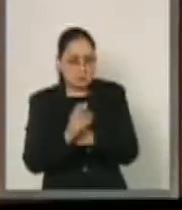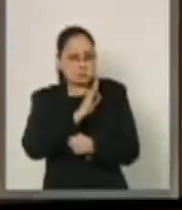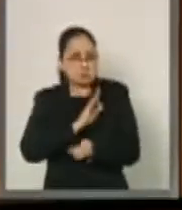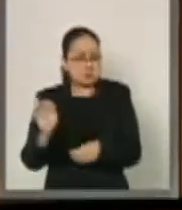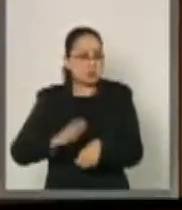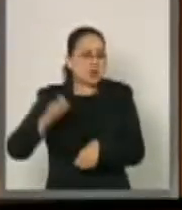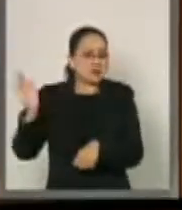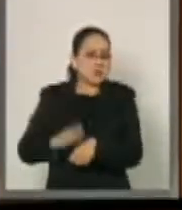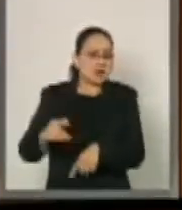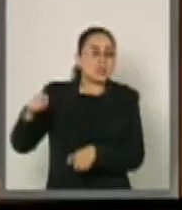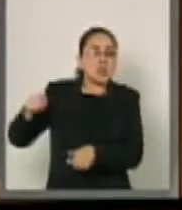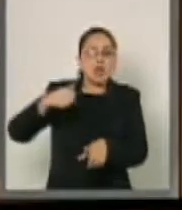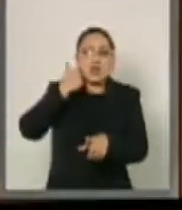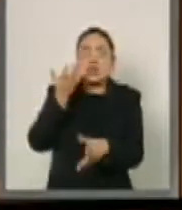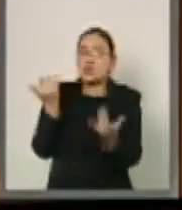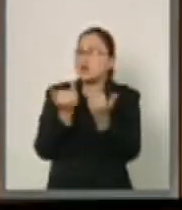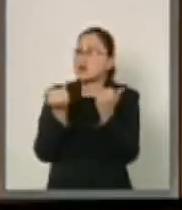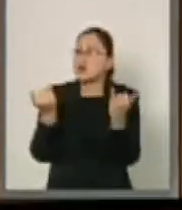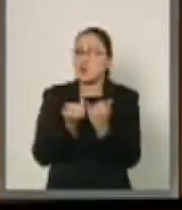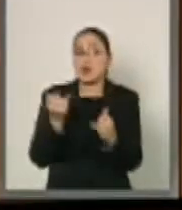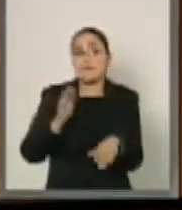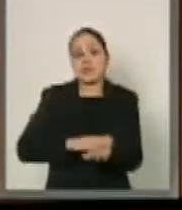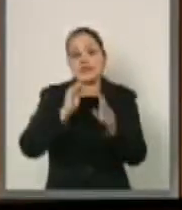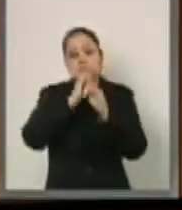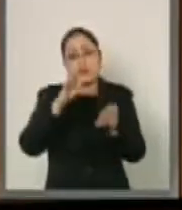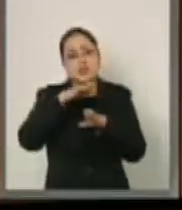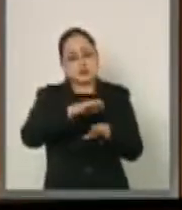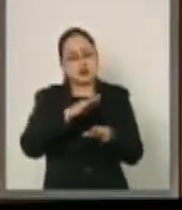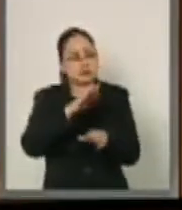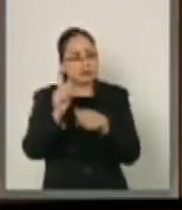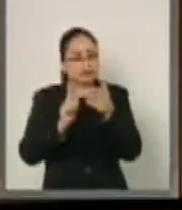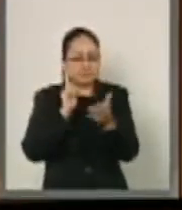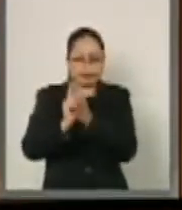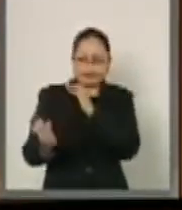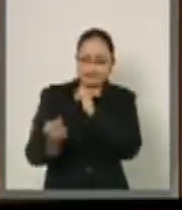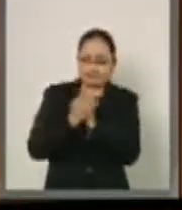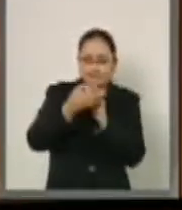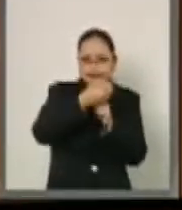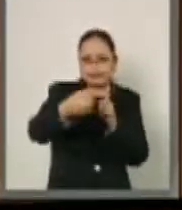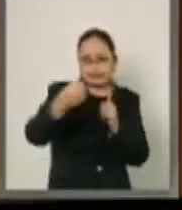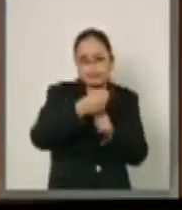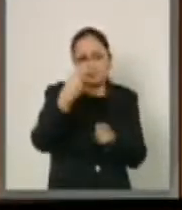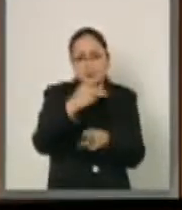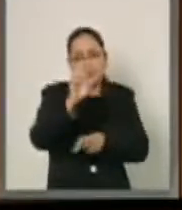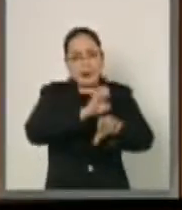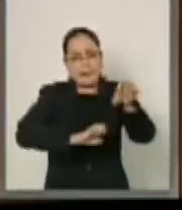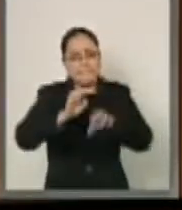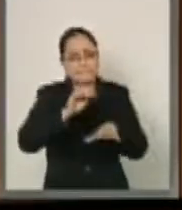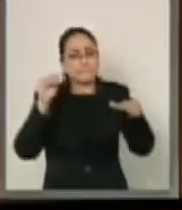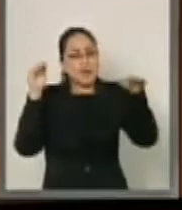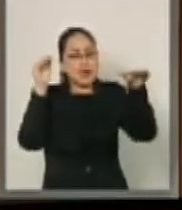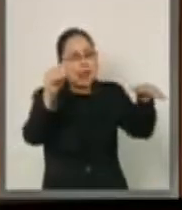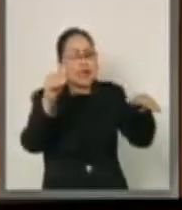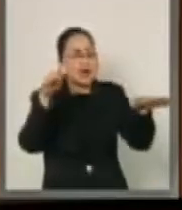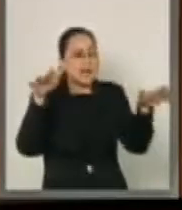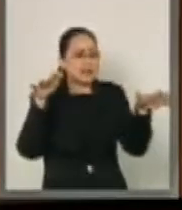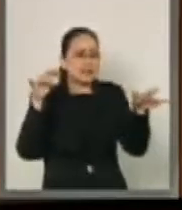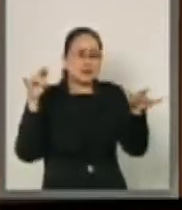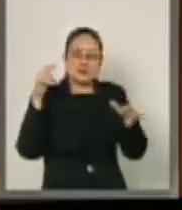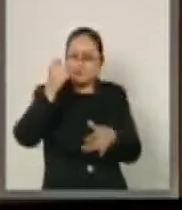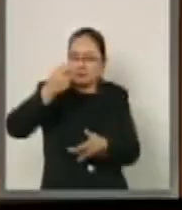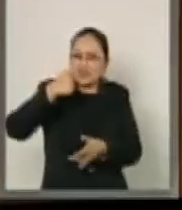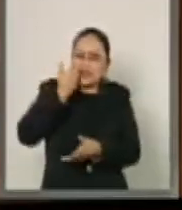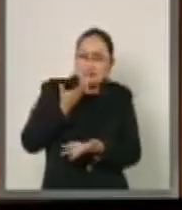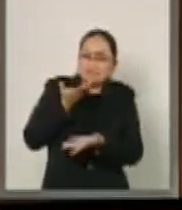tiempo que va a brindar también certidumbre legal y operativa a las líneas aéreas mexicanas que deseen prestar